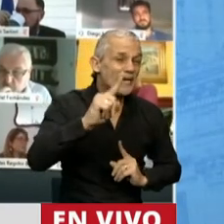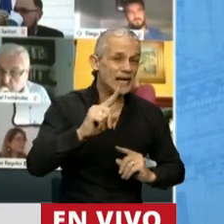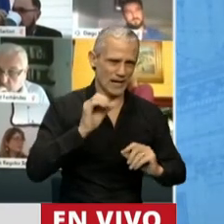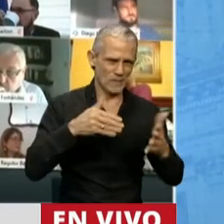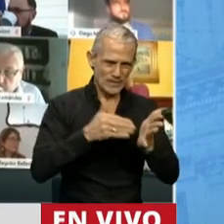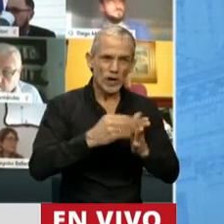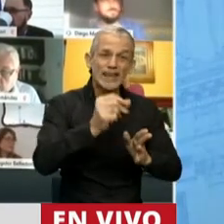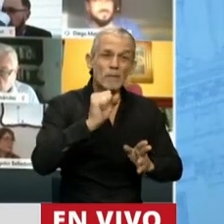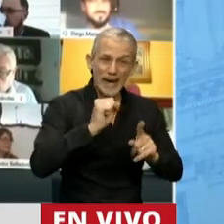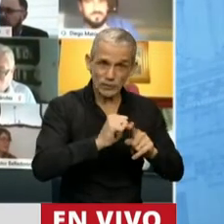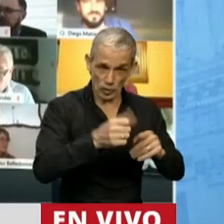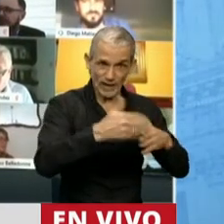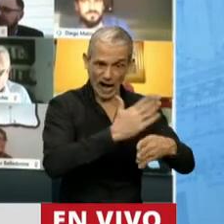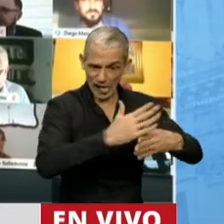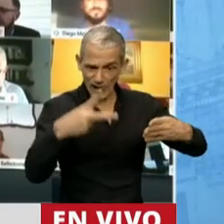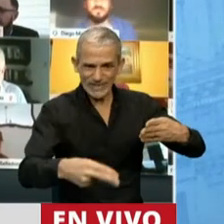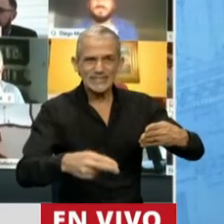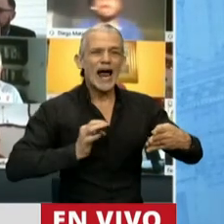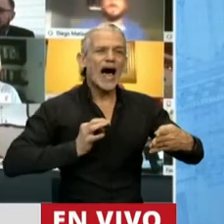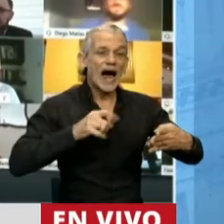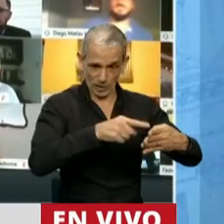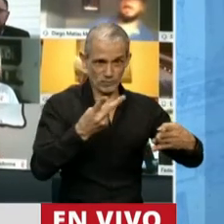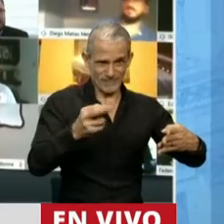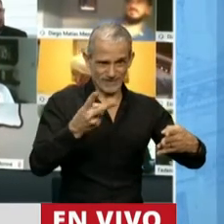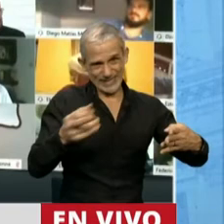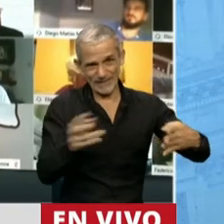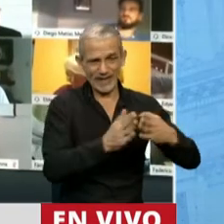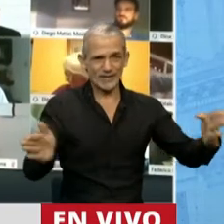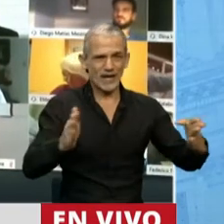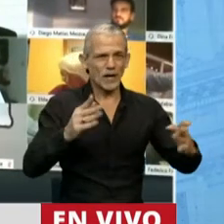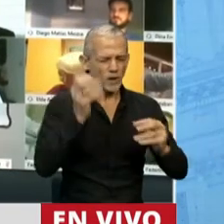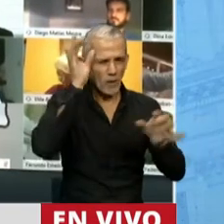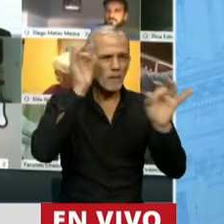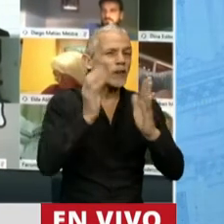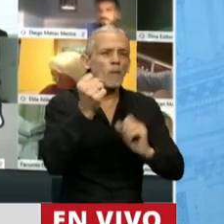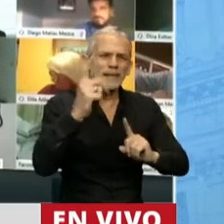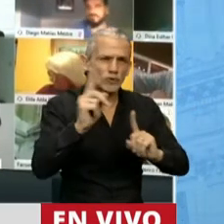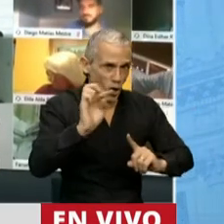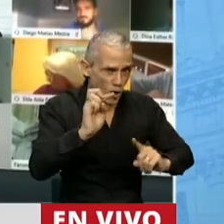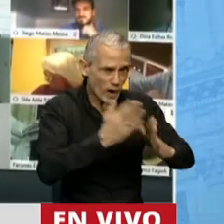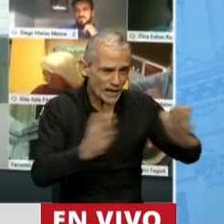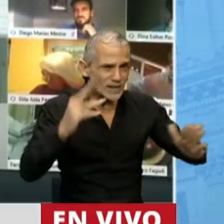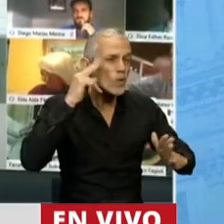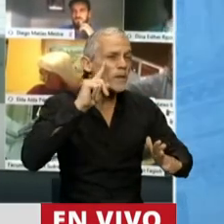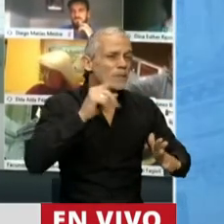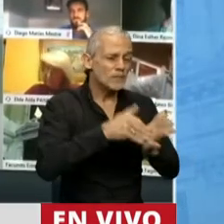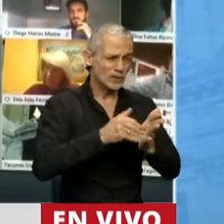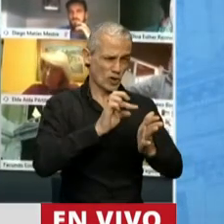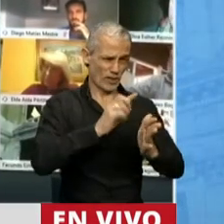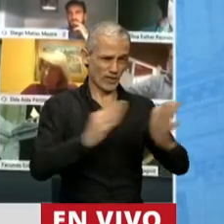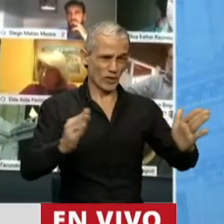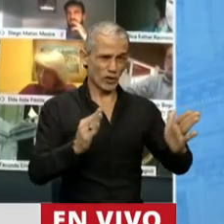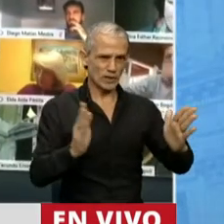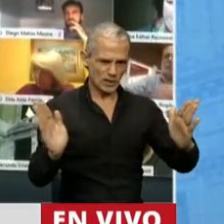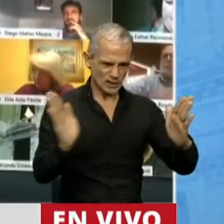pesos que van a vencer en el año 20, 9.000 millones de dólares, perdón, que van a vencer en el año 2020, solo